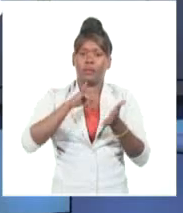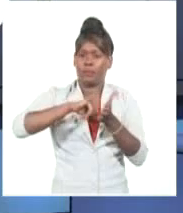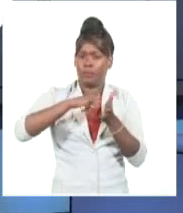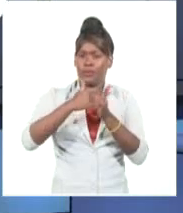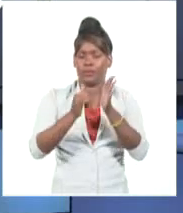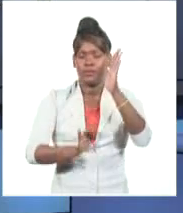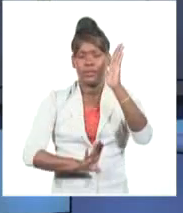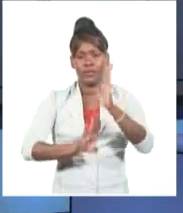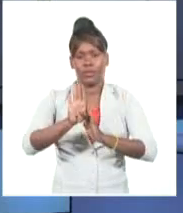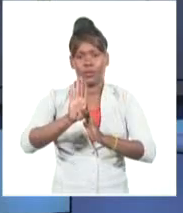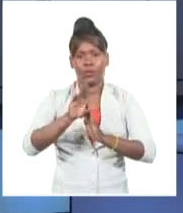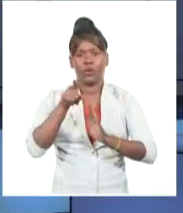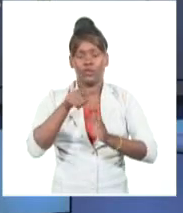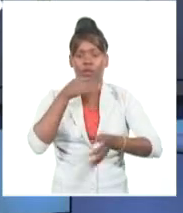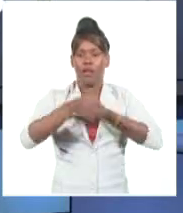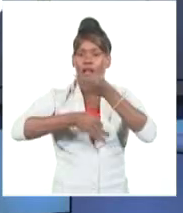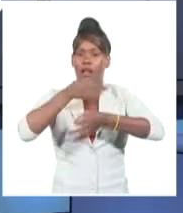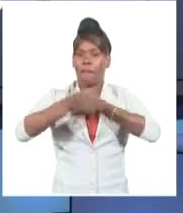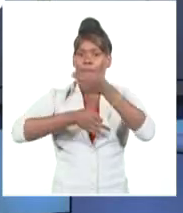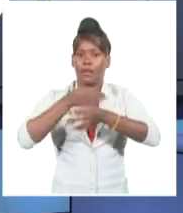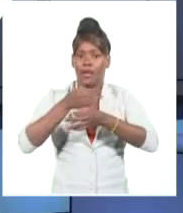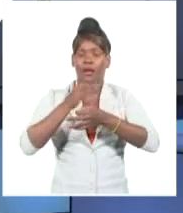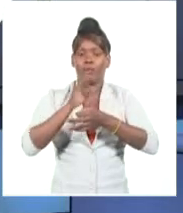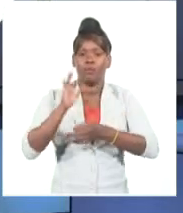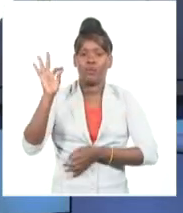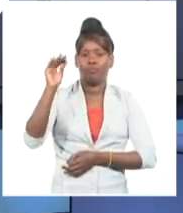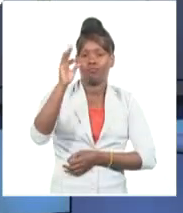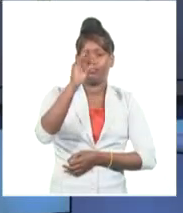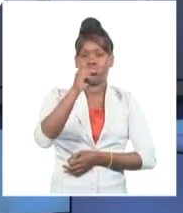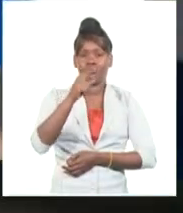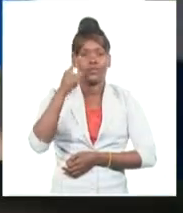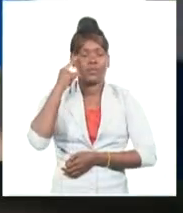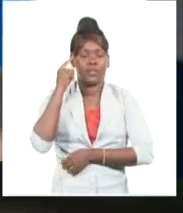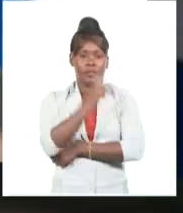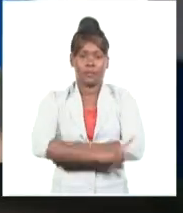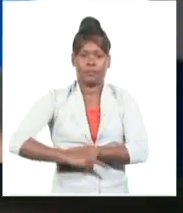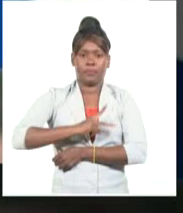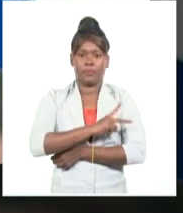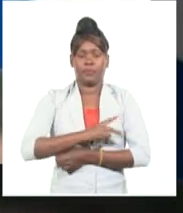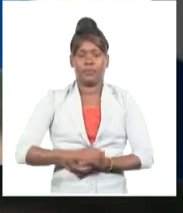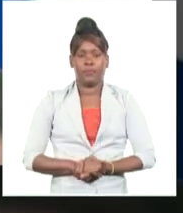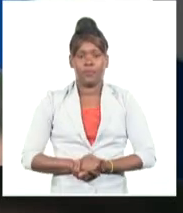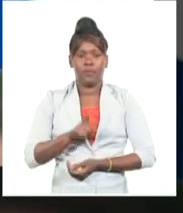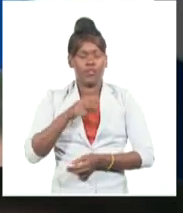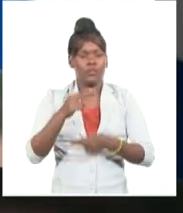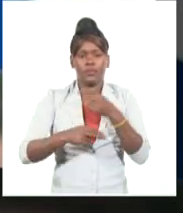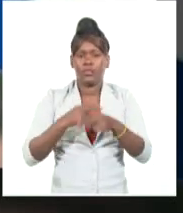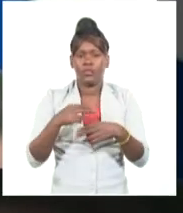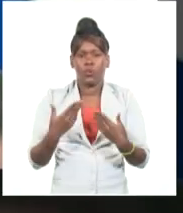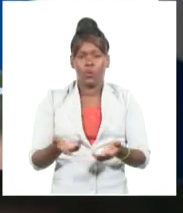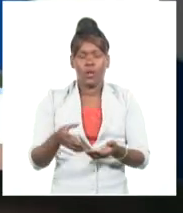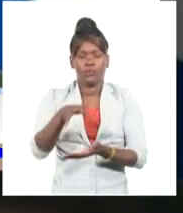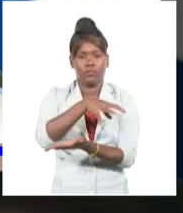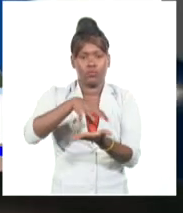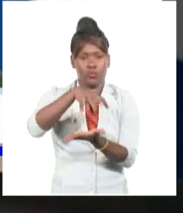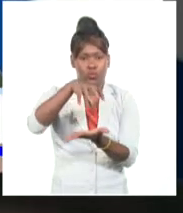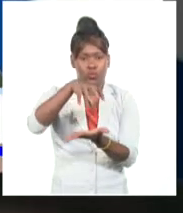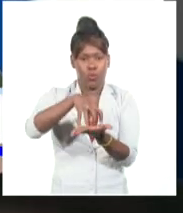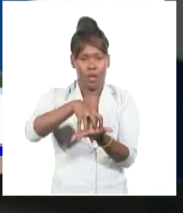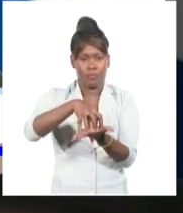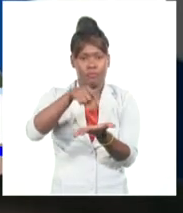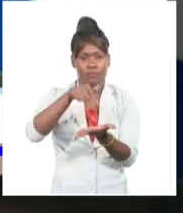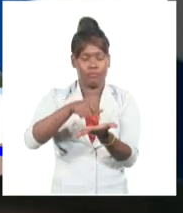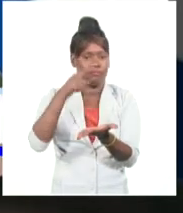transmisión en vivo en la popular red social china Kuai Shou. La actividad se realizó desde la Embajada de Cuba en Beijing, con la